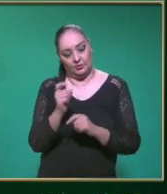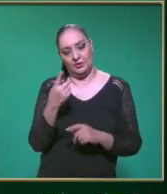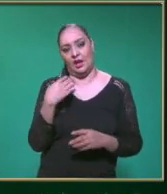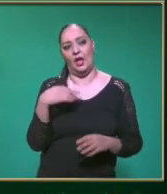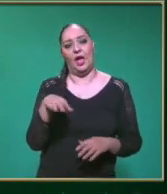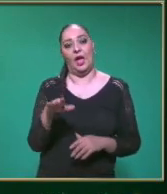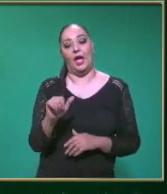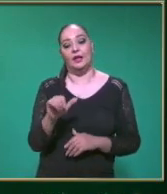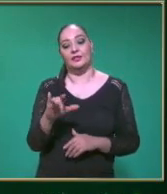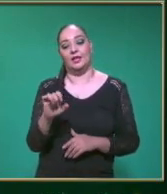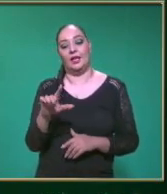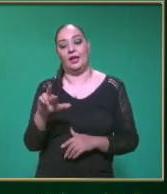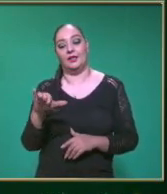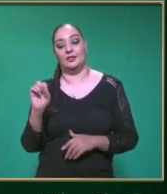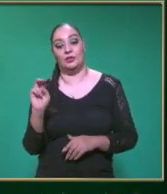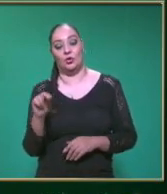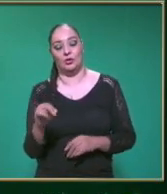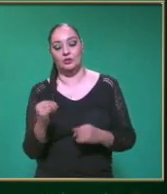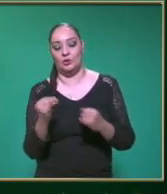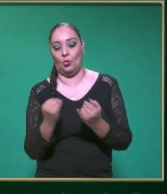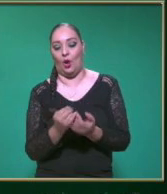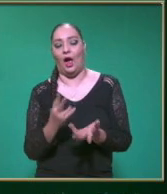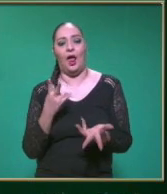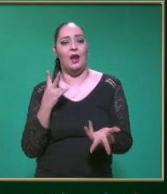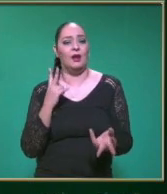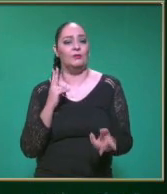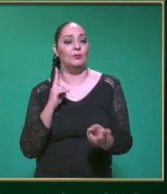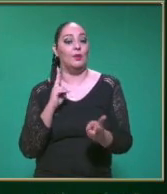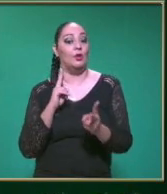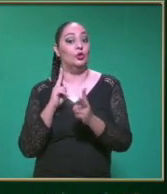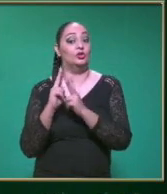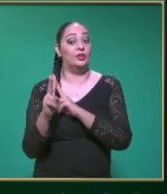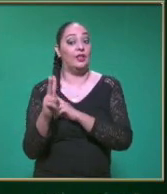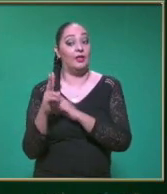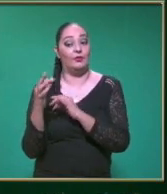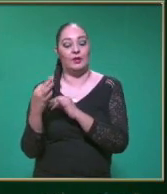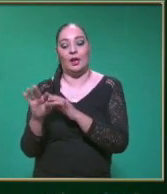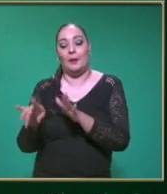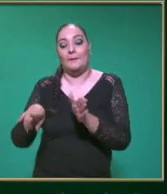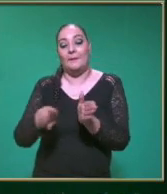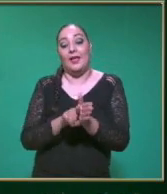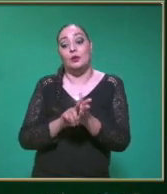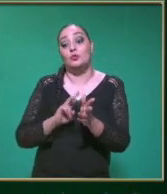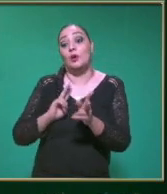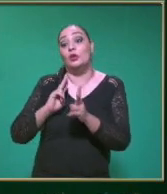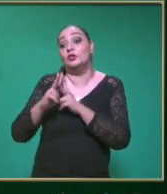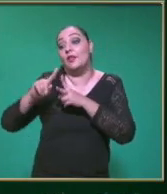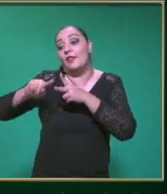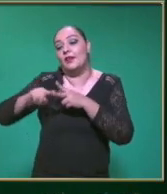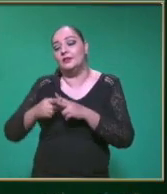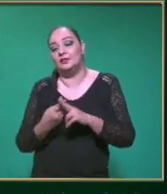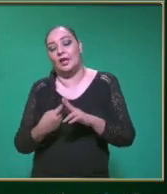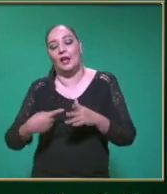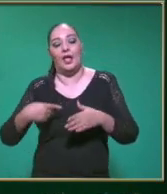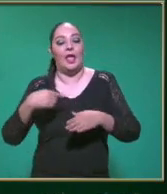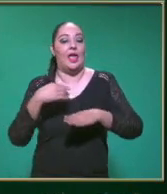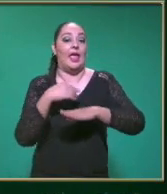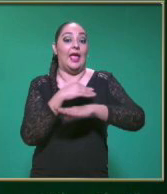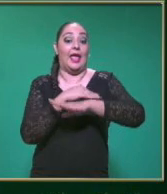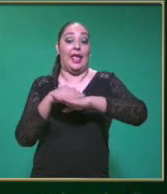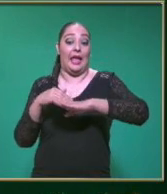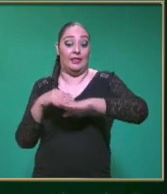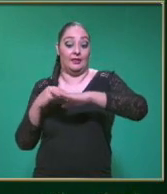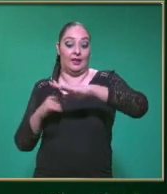La aceleración Va a ser igual A velocidad final Menos la velocidad inicial Entre el tiempo Cabe